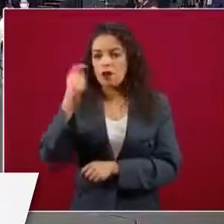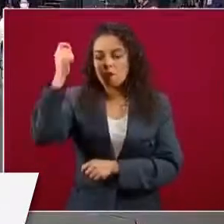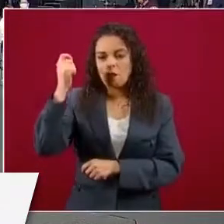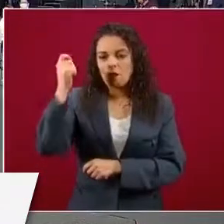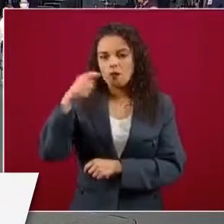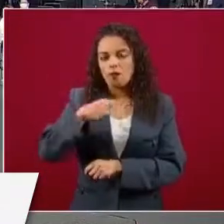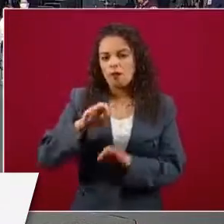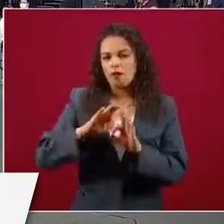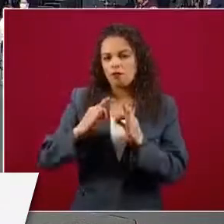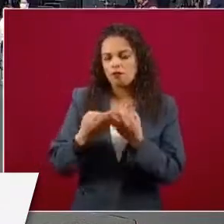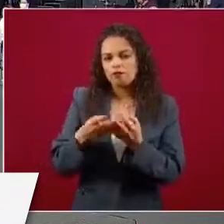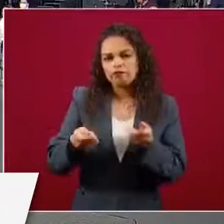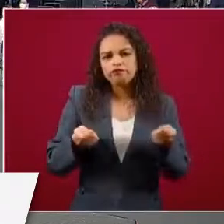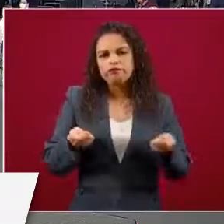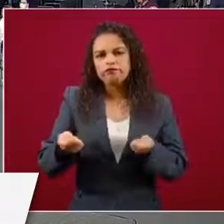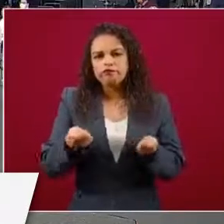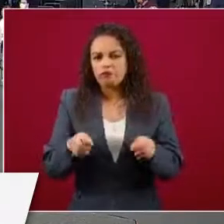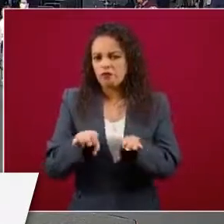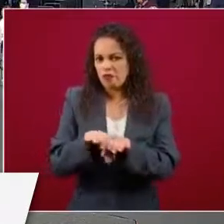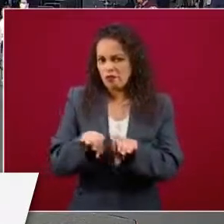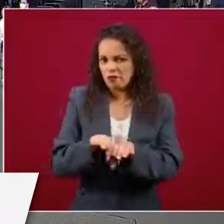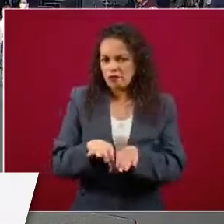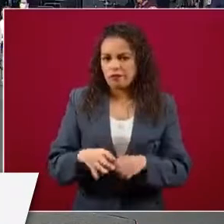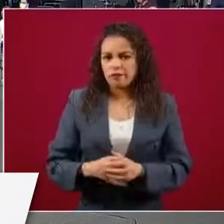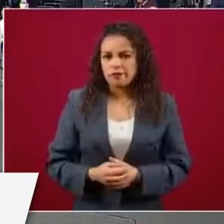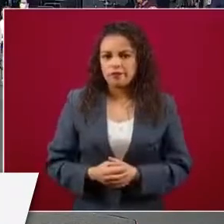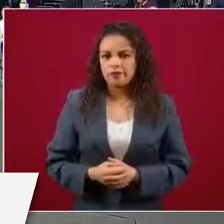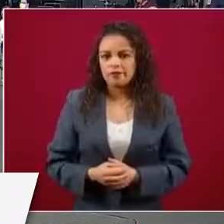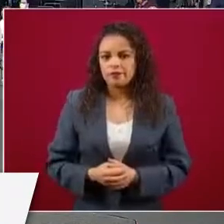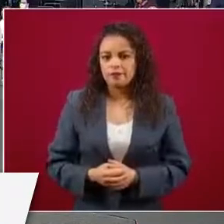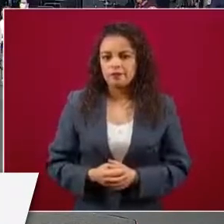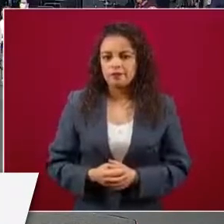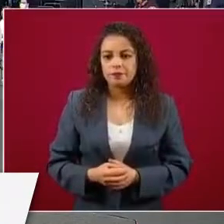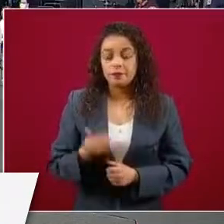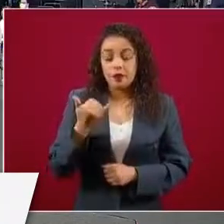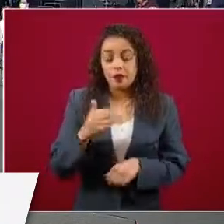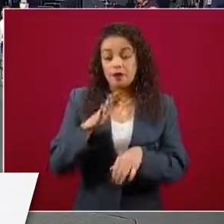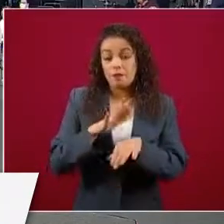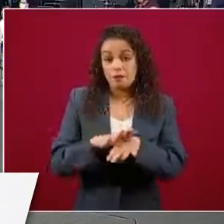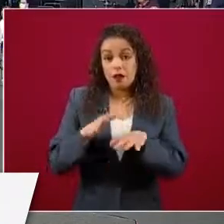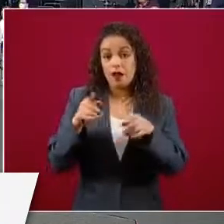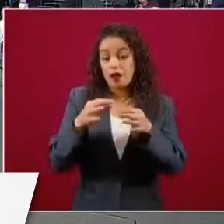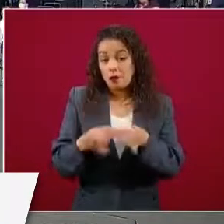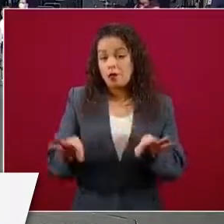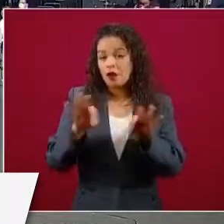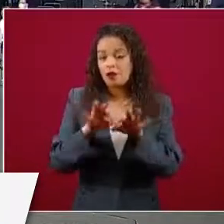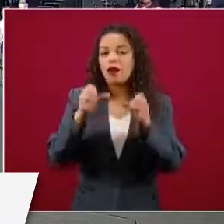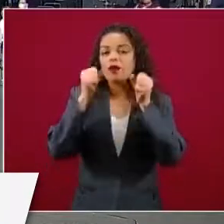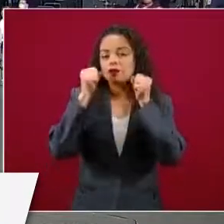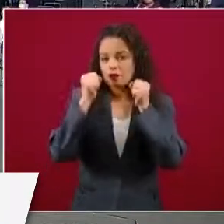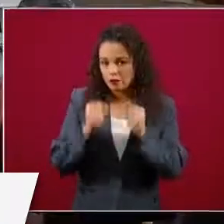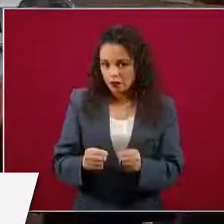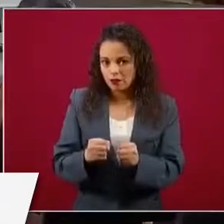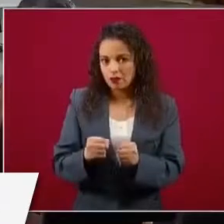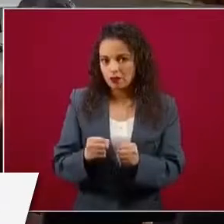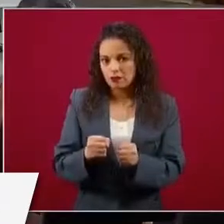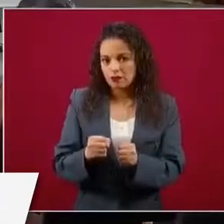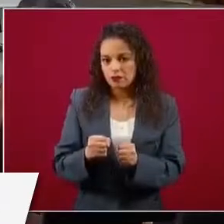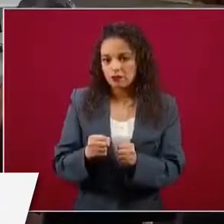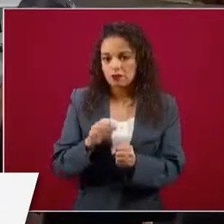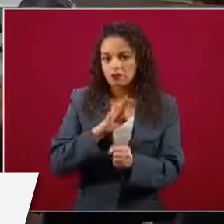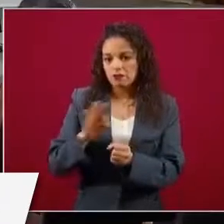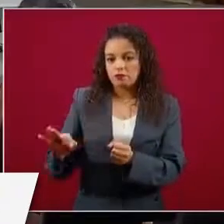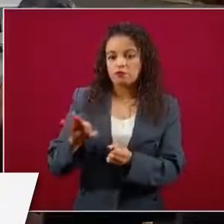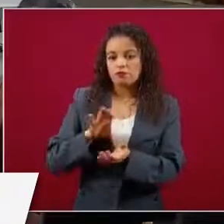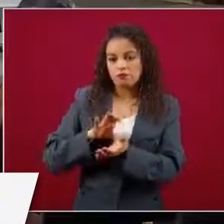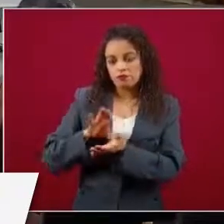desde luego garantizarlas, pero también buscar